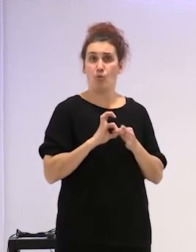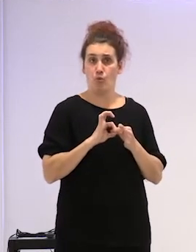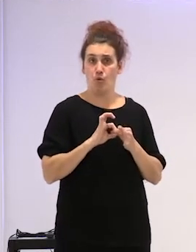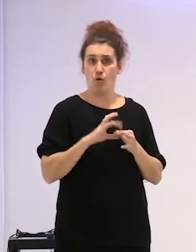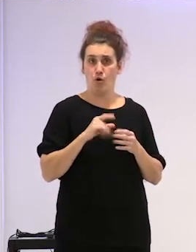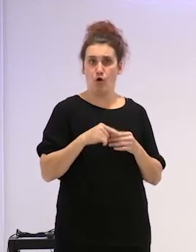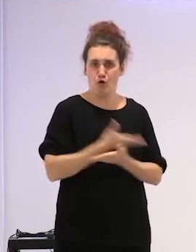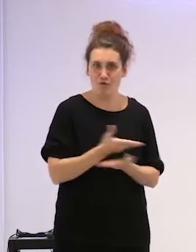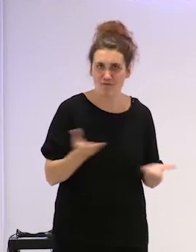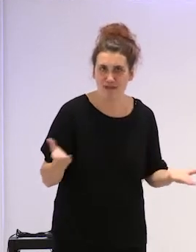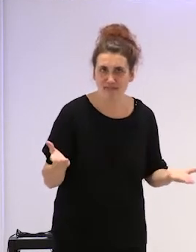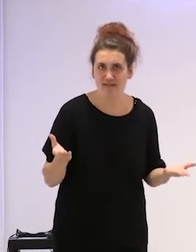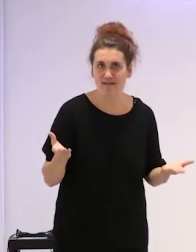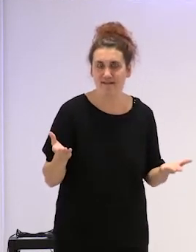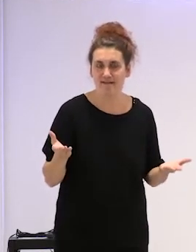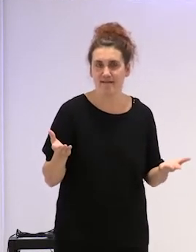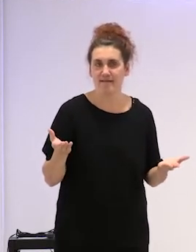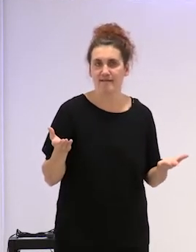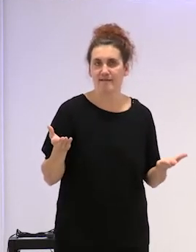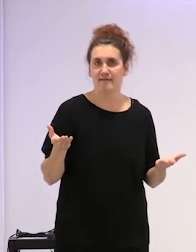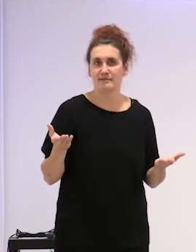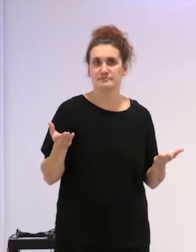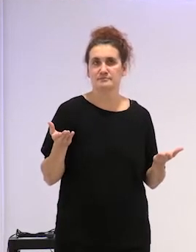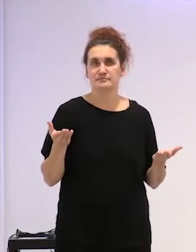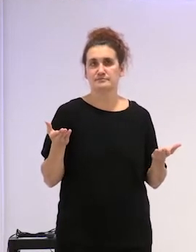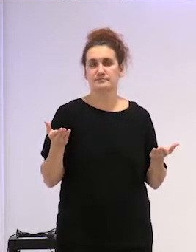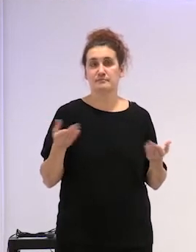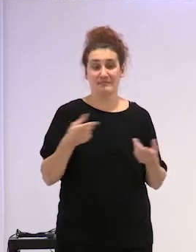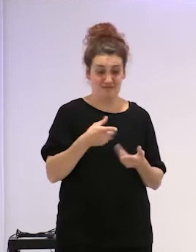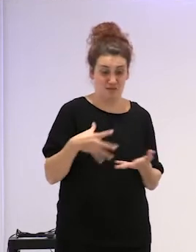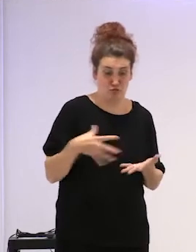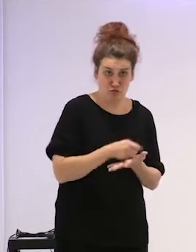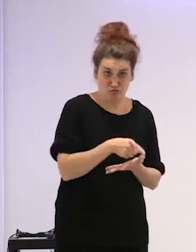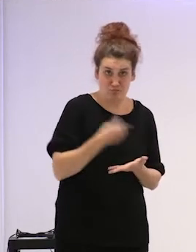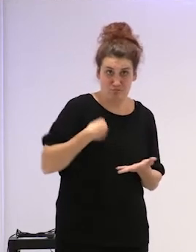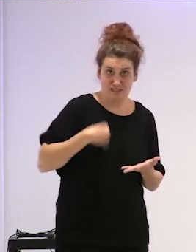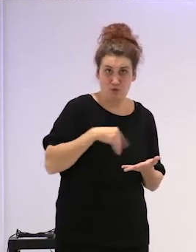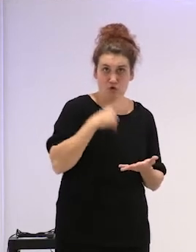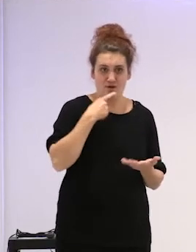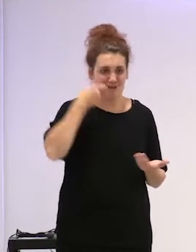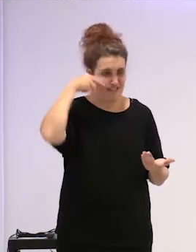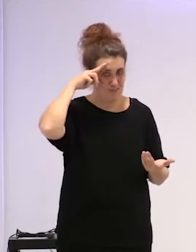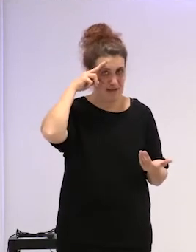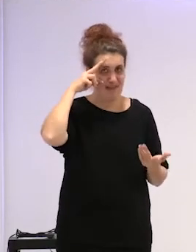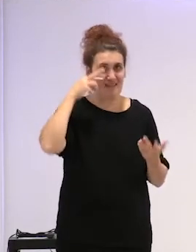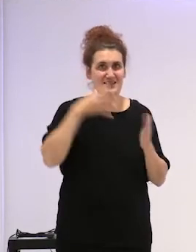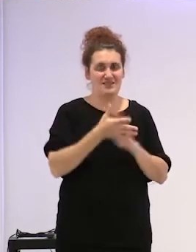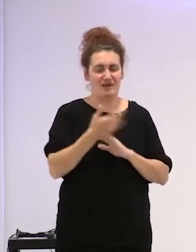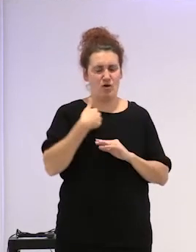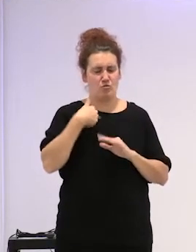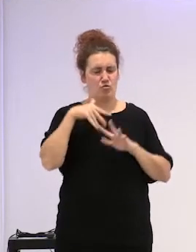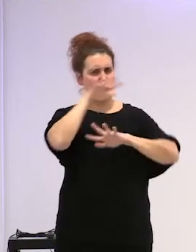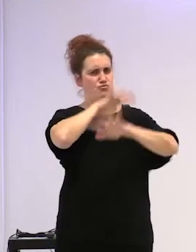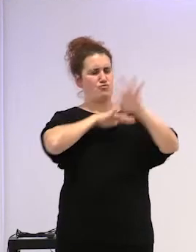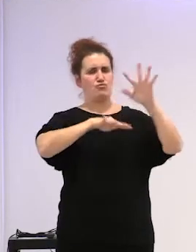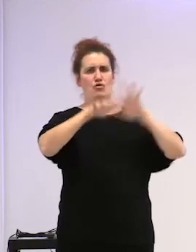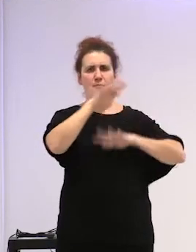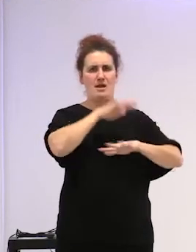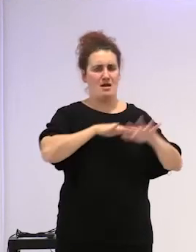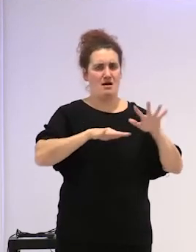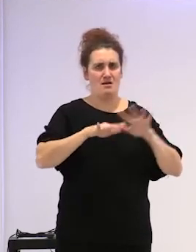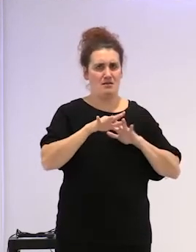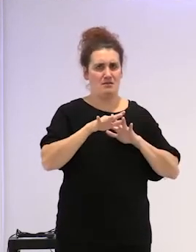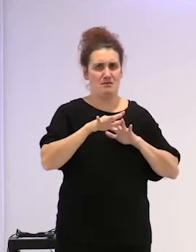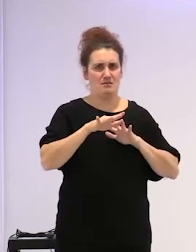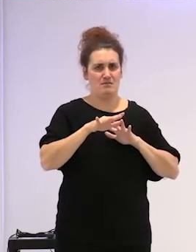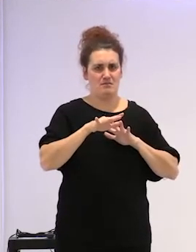confianza y todo eso hace que la experiencia sea mucho más compleja para que las niñas